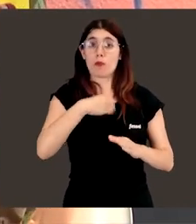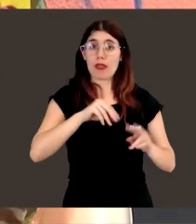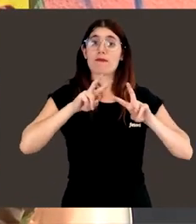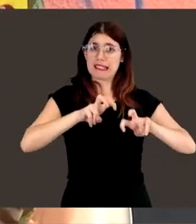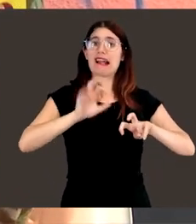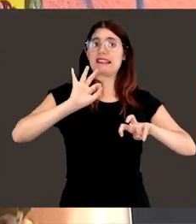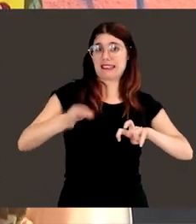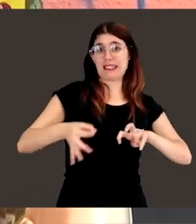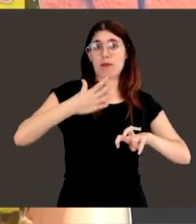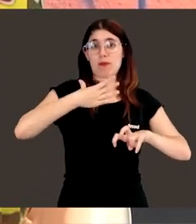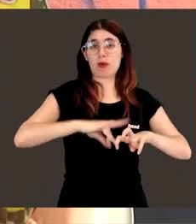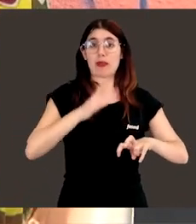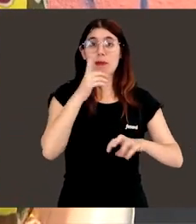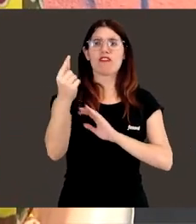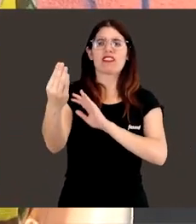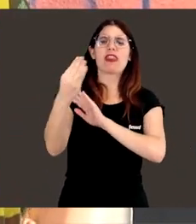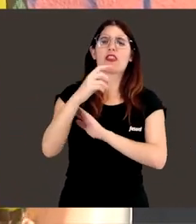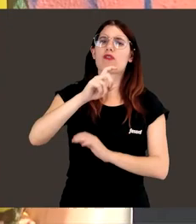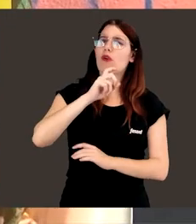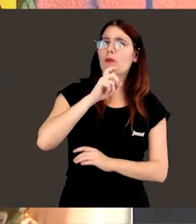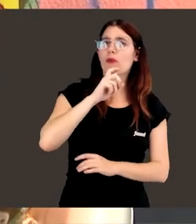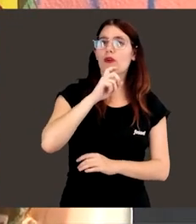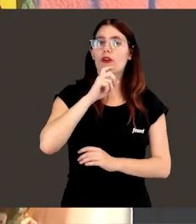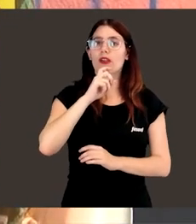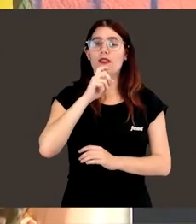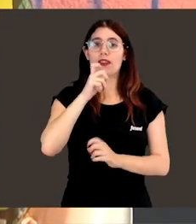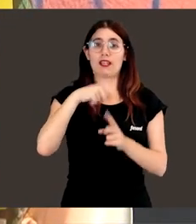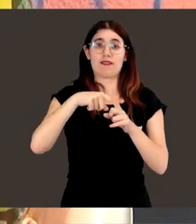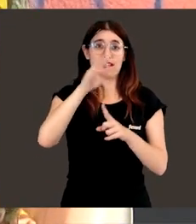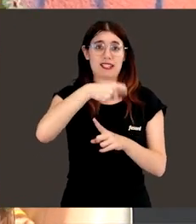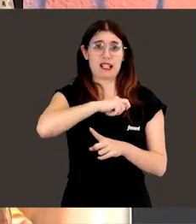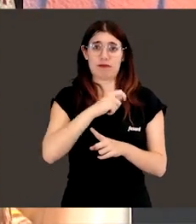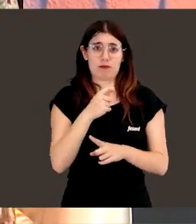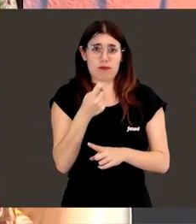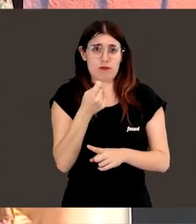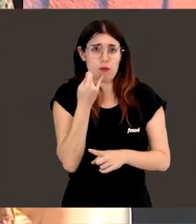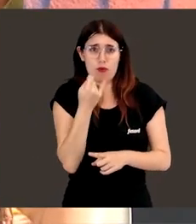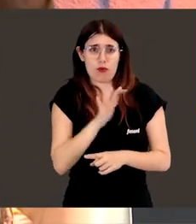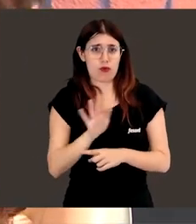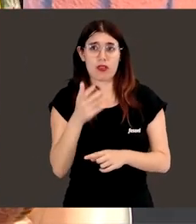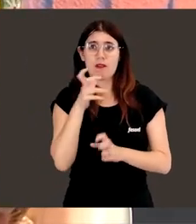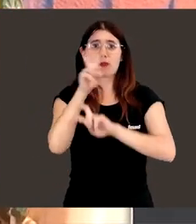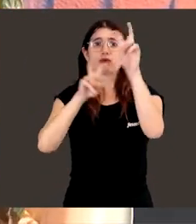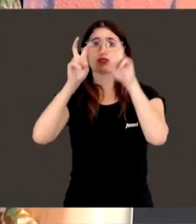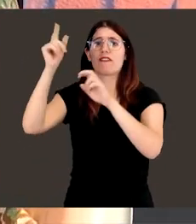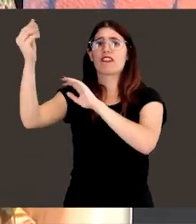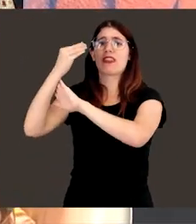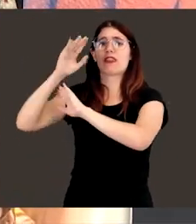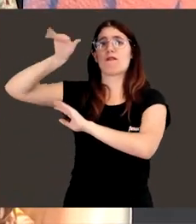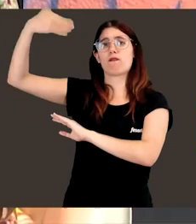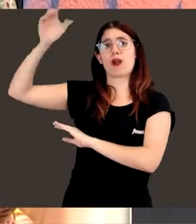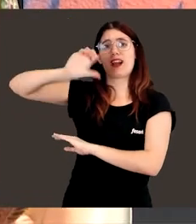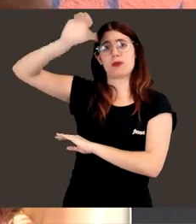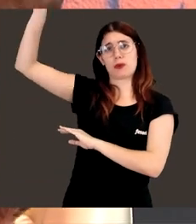pero claro, nosotros la financiación que recibimos a nivel estatal es pequeña, es baja, tenemos que buscar financiación en Europa